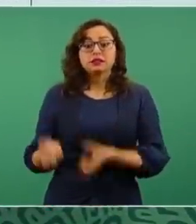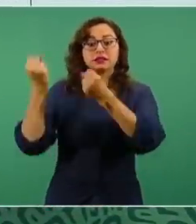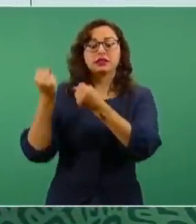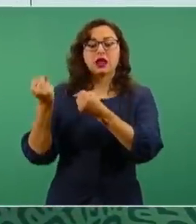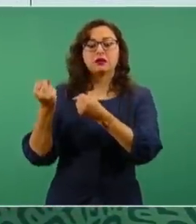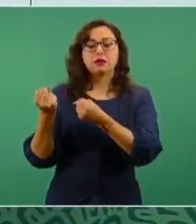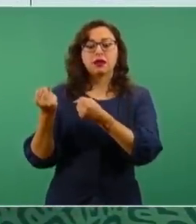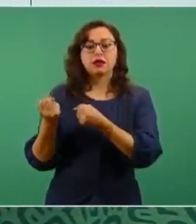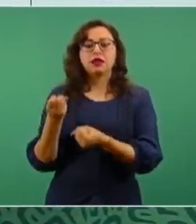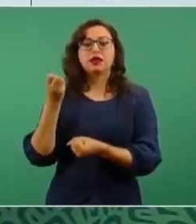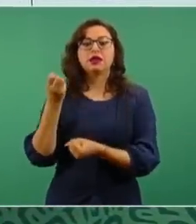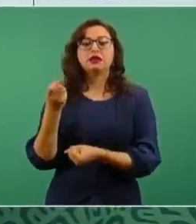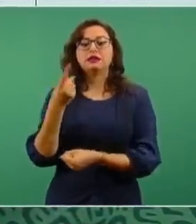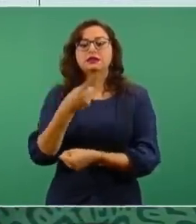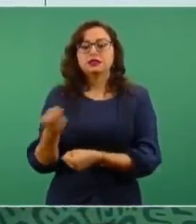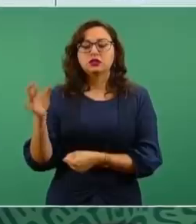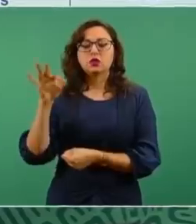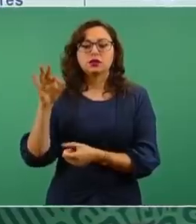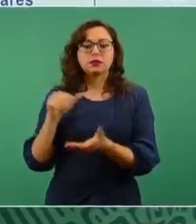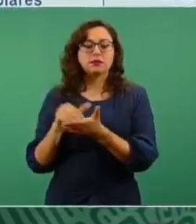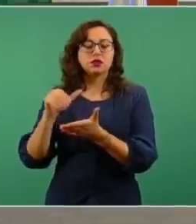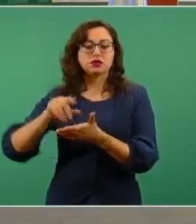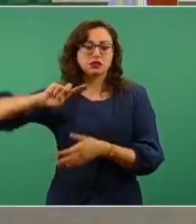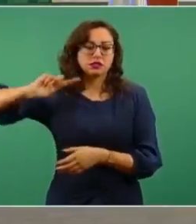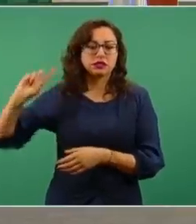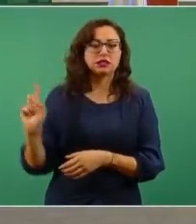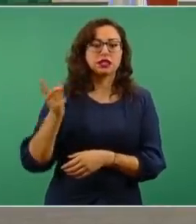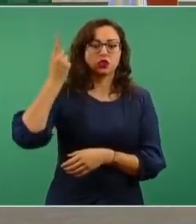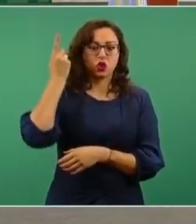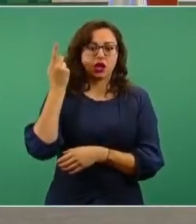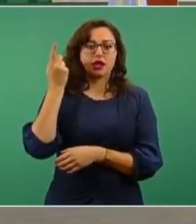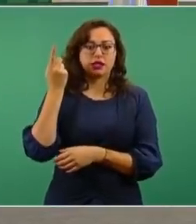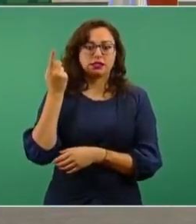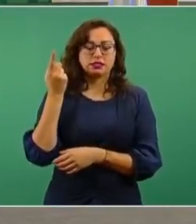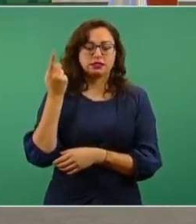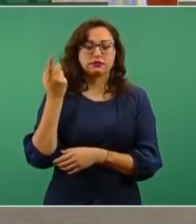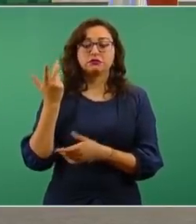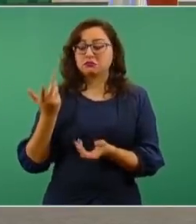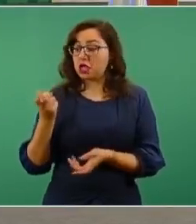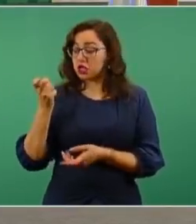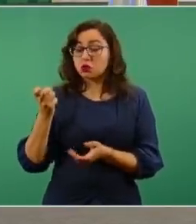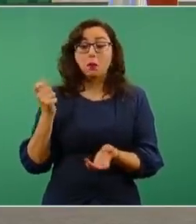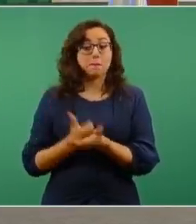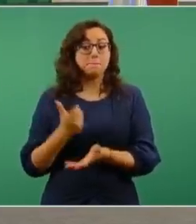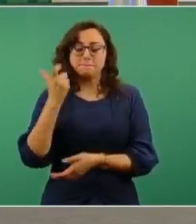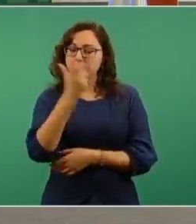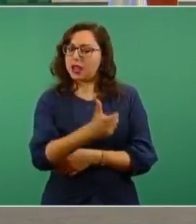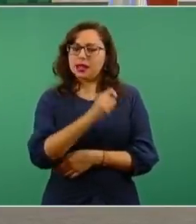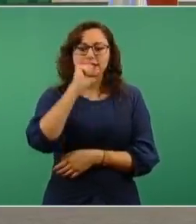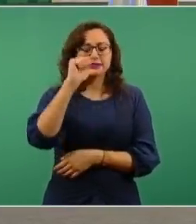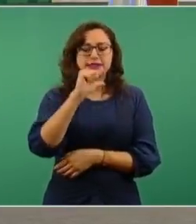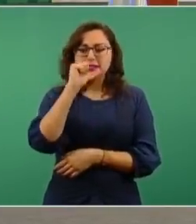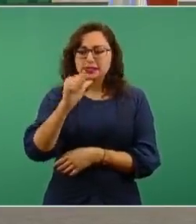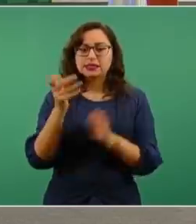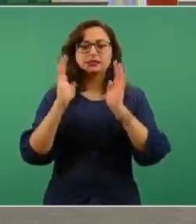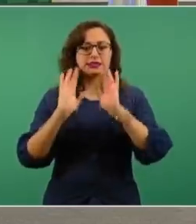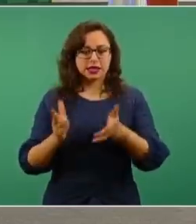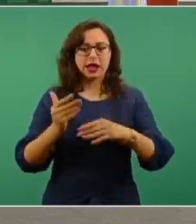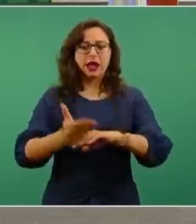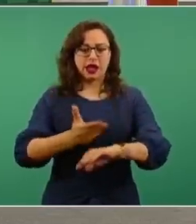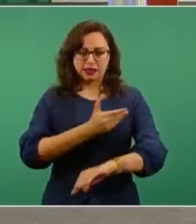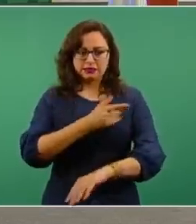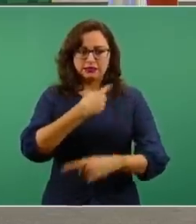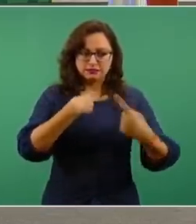millones de pesos, en virtud del acuerdo. Esos tres mil ya no se van a pagar tampoco, en virtud del acuerdo que ya se